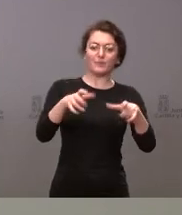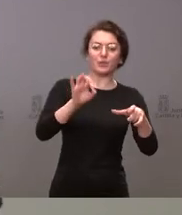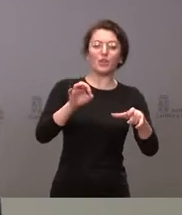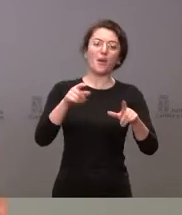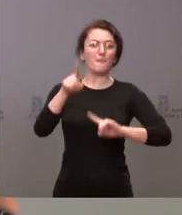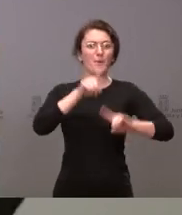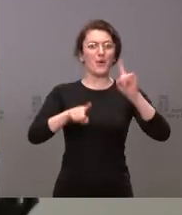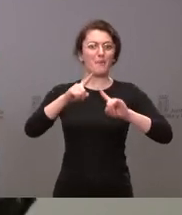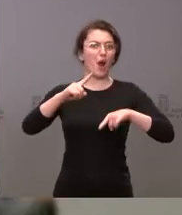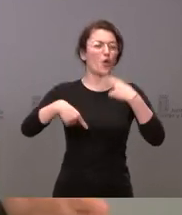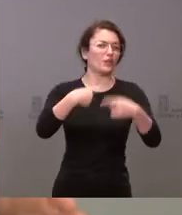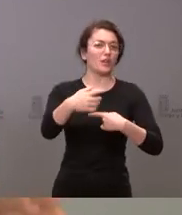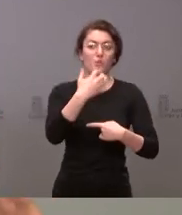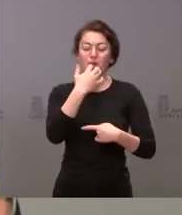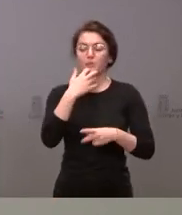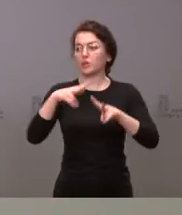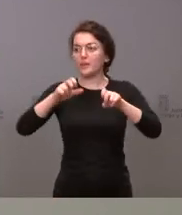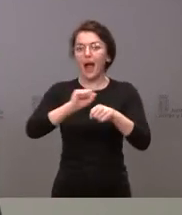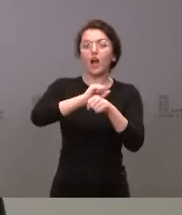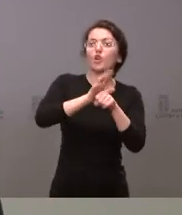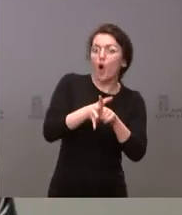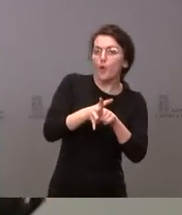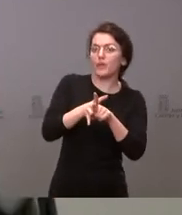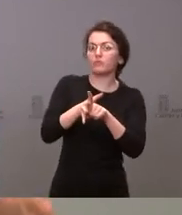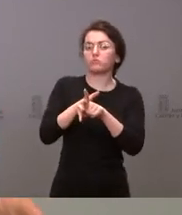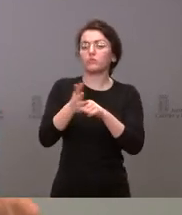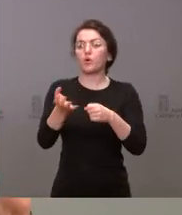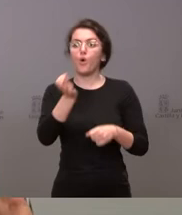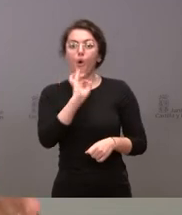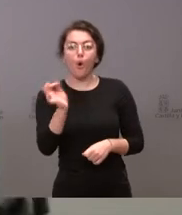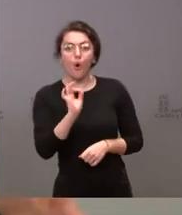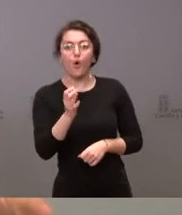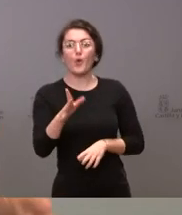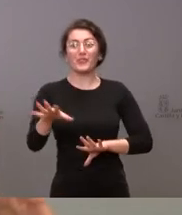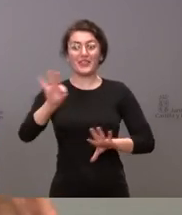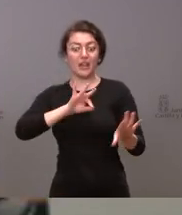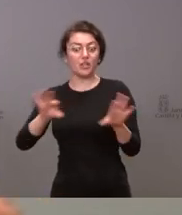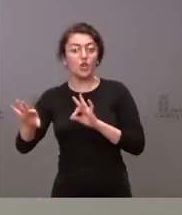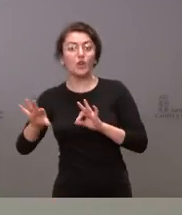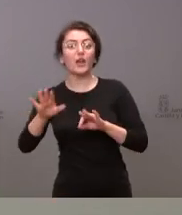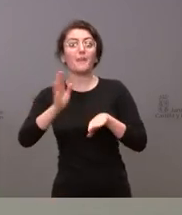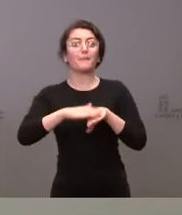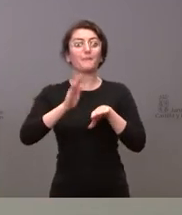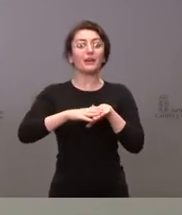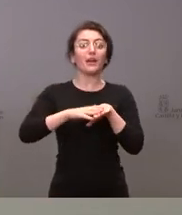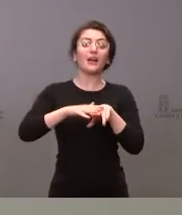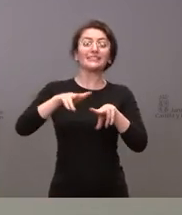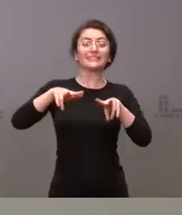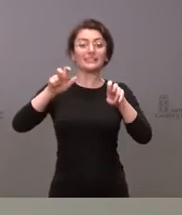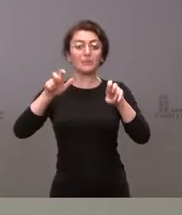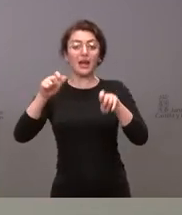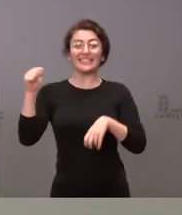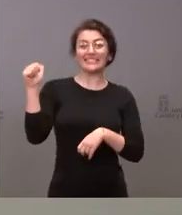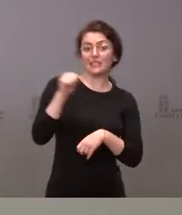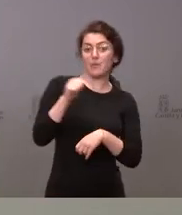un problema cotidiano es la lucha contra la pandemia es la toma de decisiones en relación con la celebración de la Semana Santa